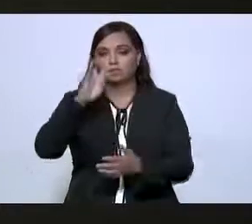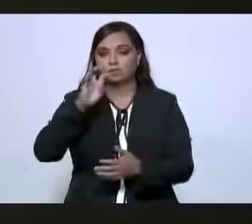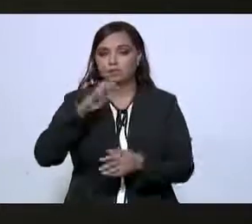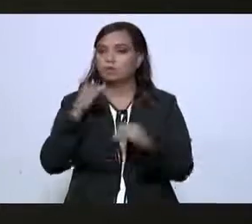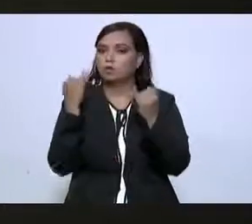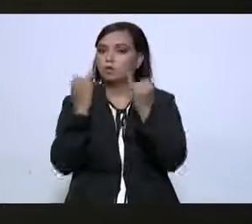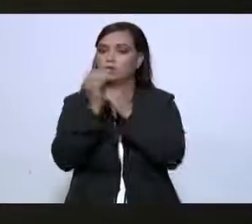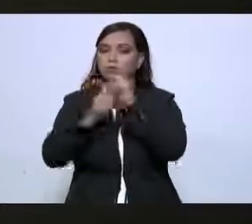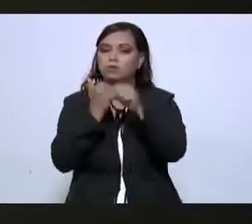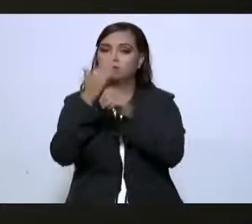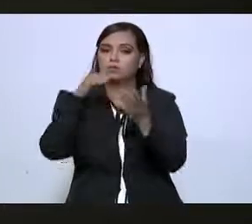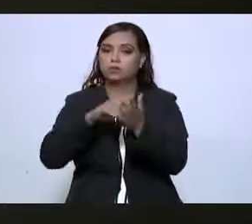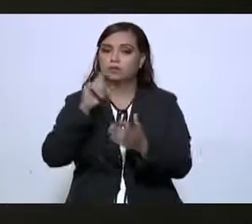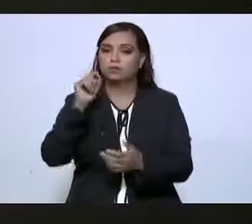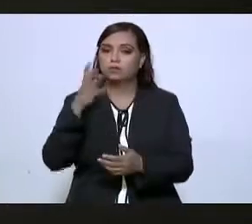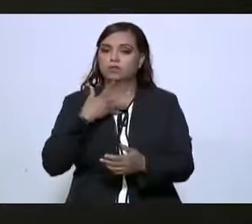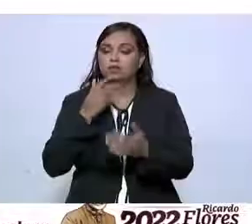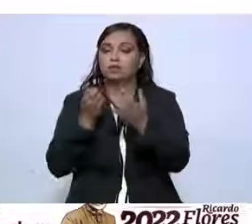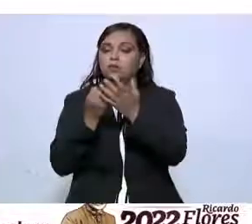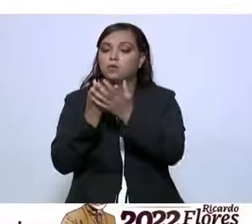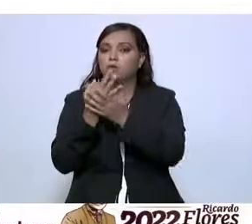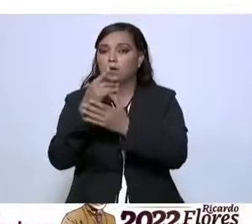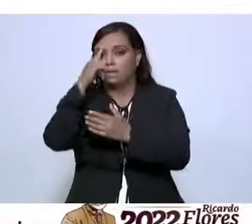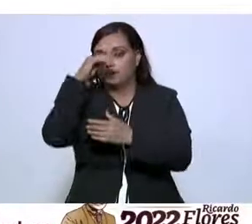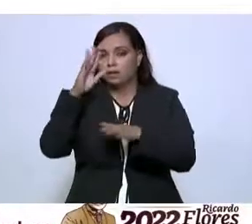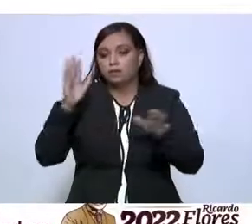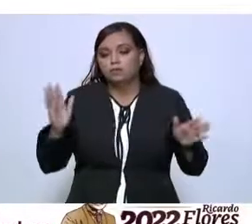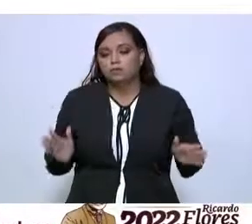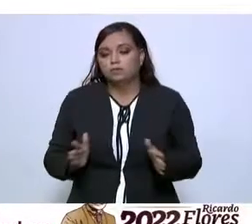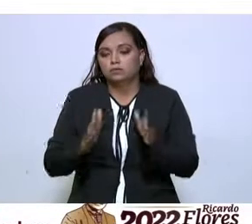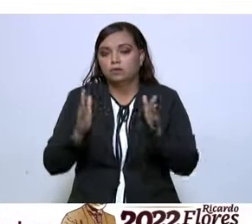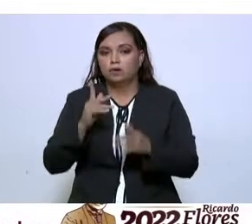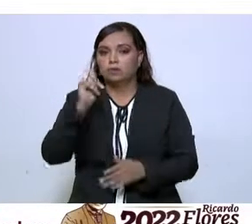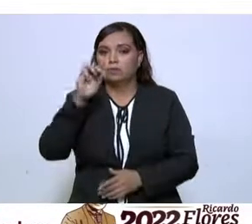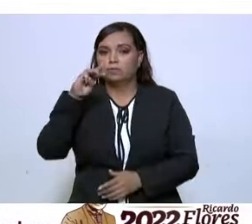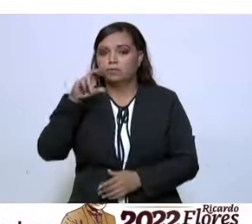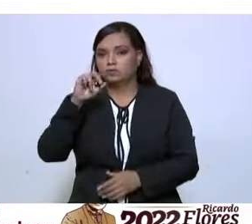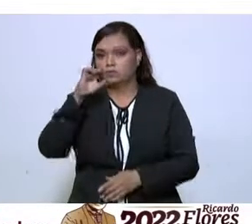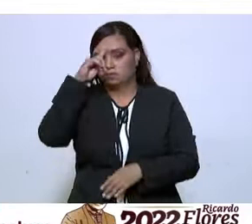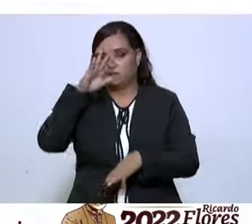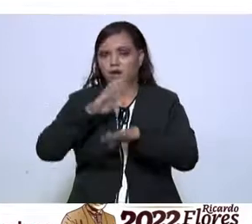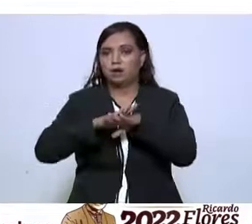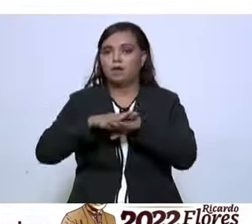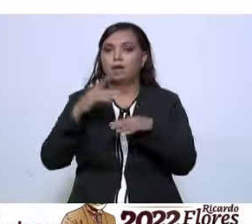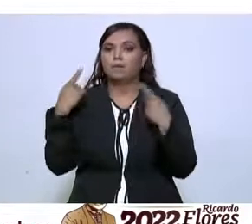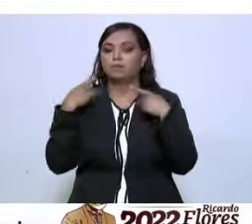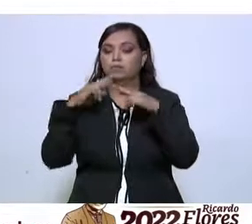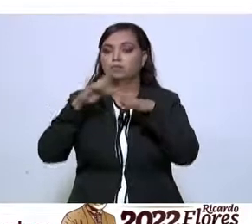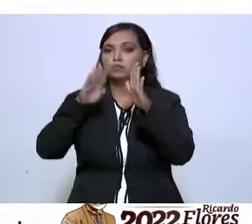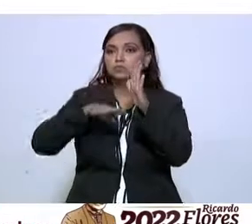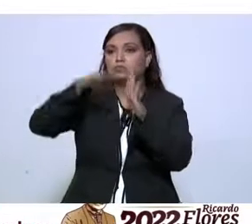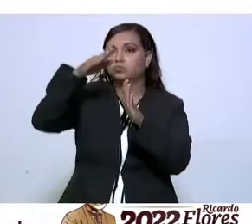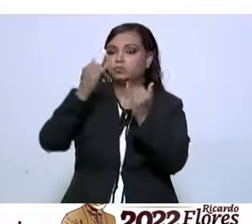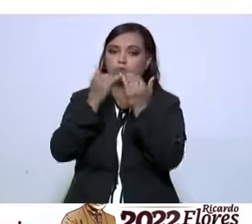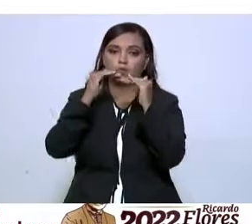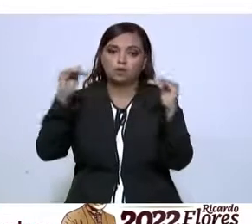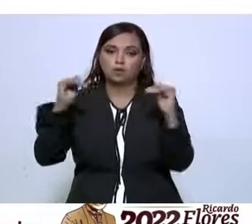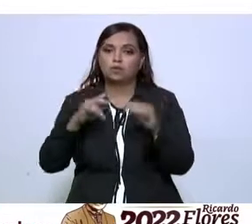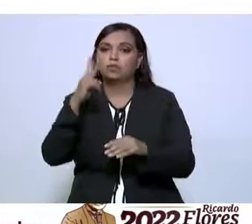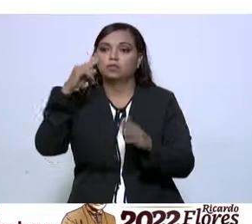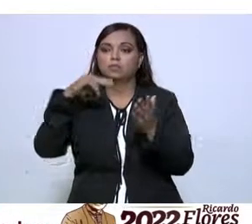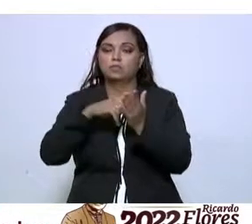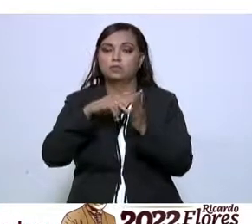tener nuevas admisiones para basicación y promociones tanto verticales como horizontales de 1.774